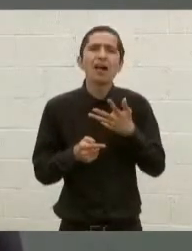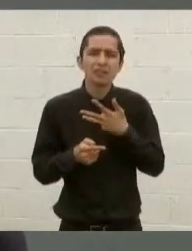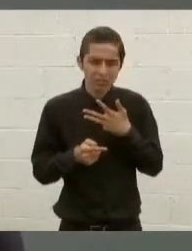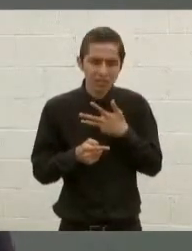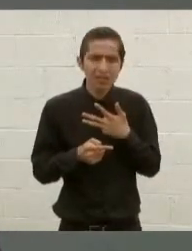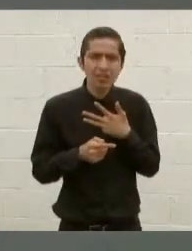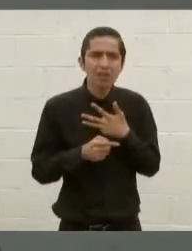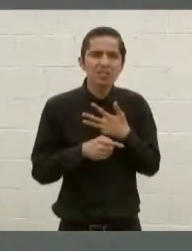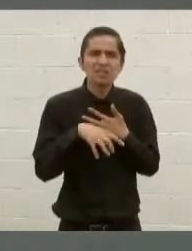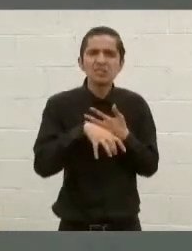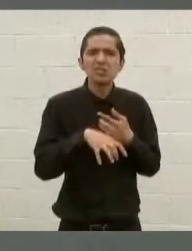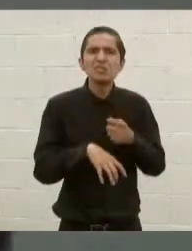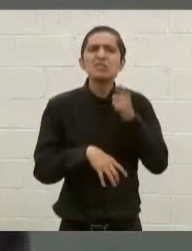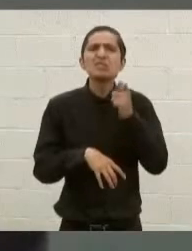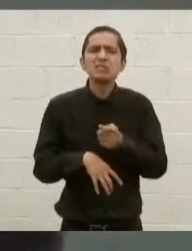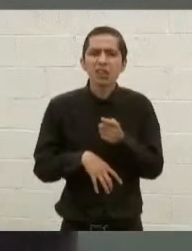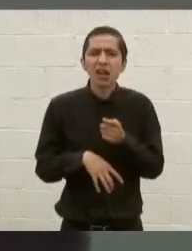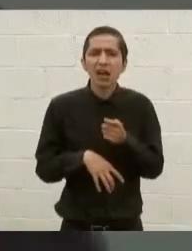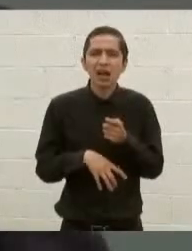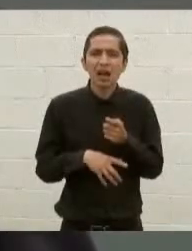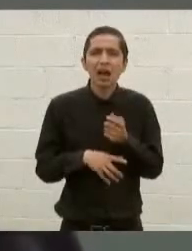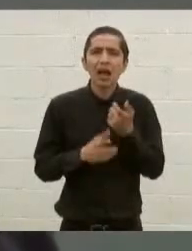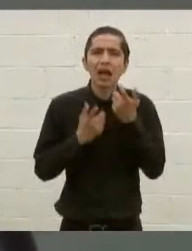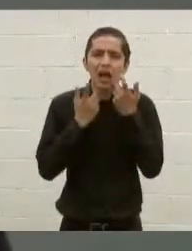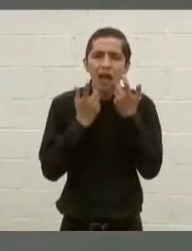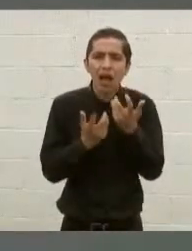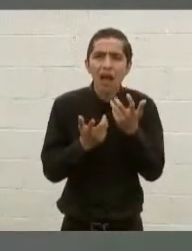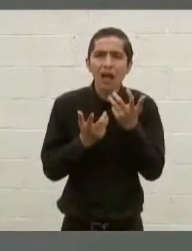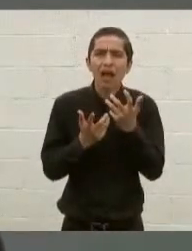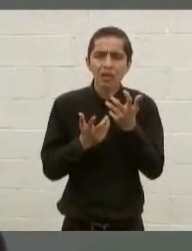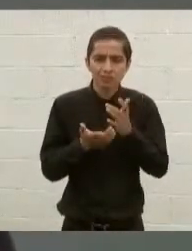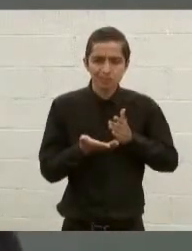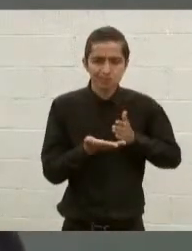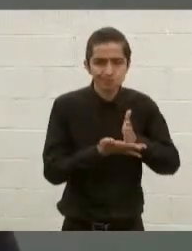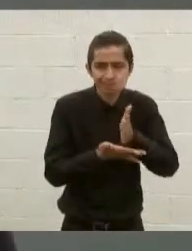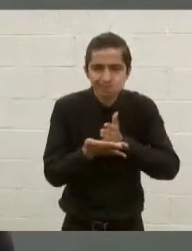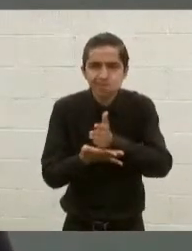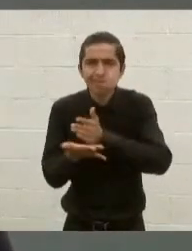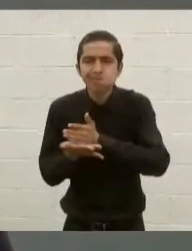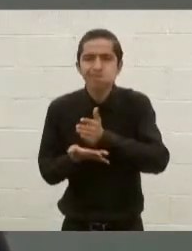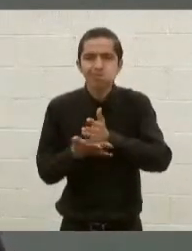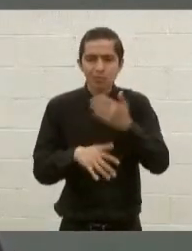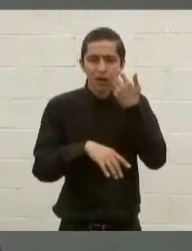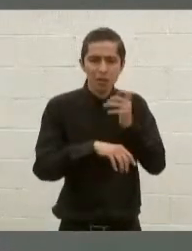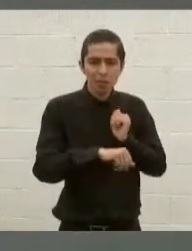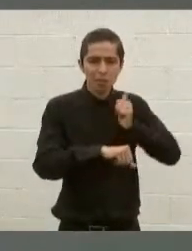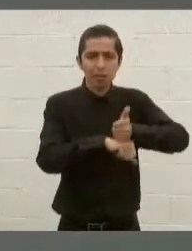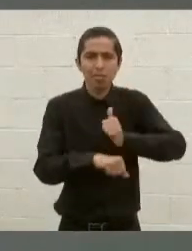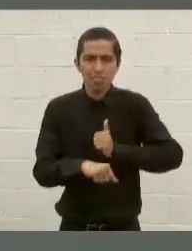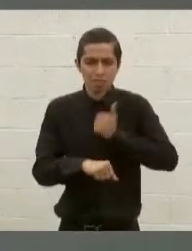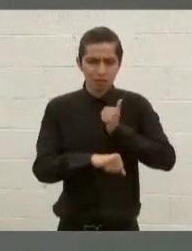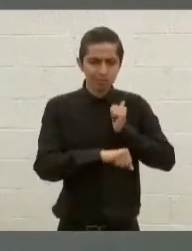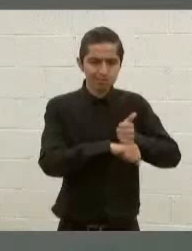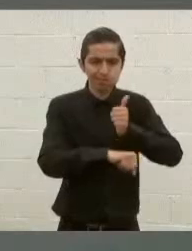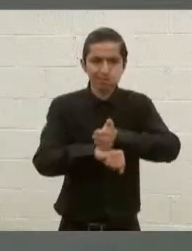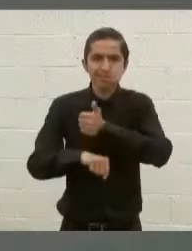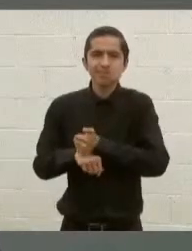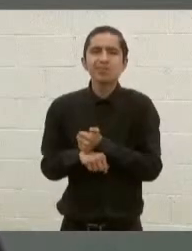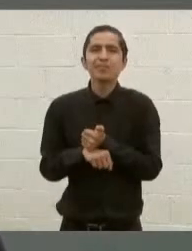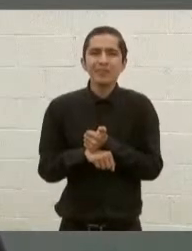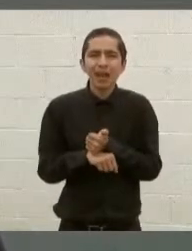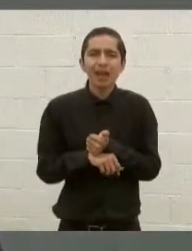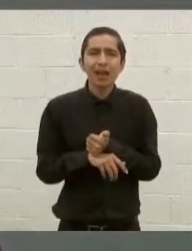para conseguir presencia en territorios de su